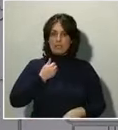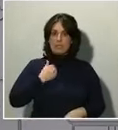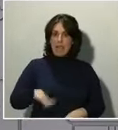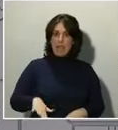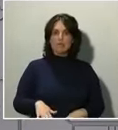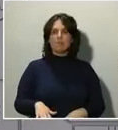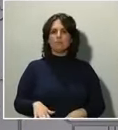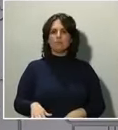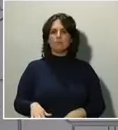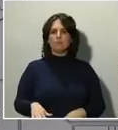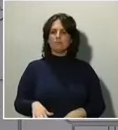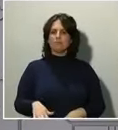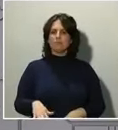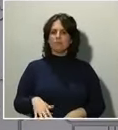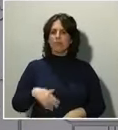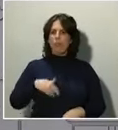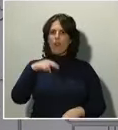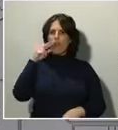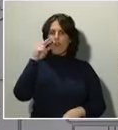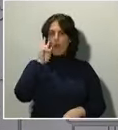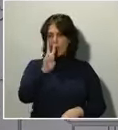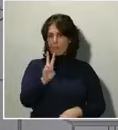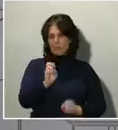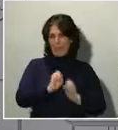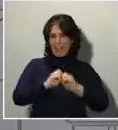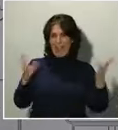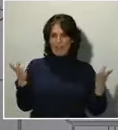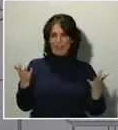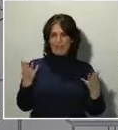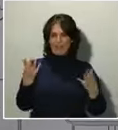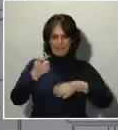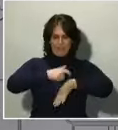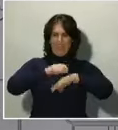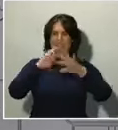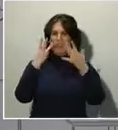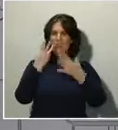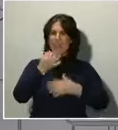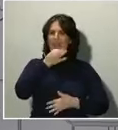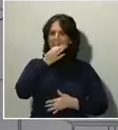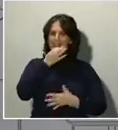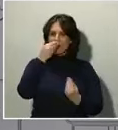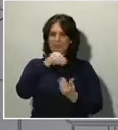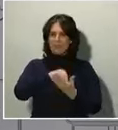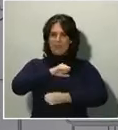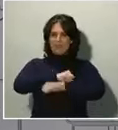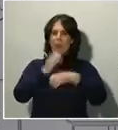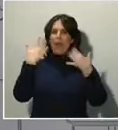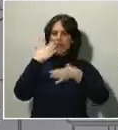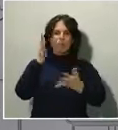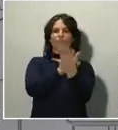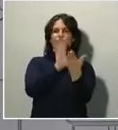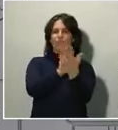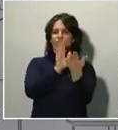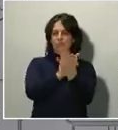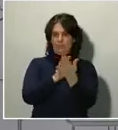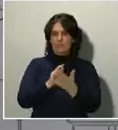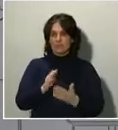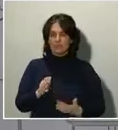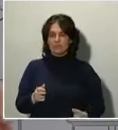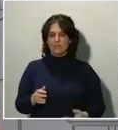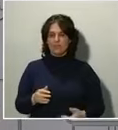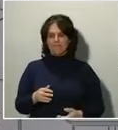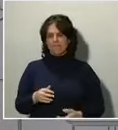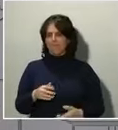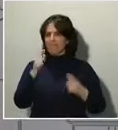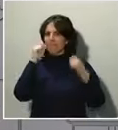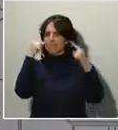en muchos balcones a las 8 de la tarde cuando salimos a aplaudir a nuestros servidores públicos. Y es que tenemos que reforzar nuestro Sistema Nacional de Salud y, en